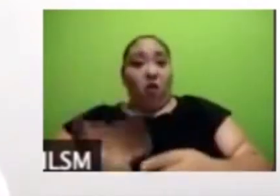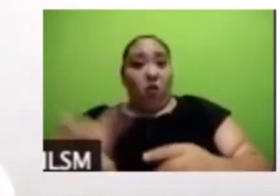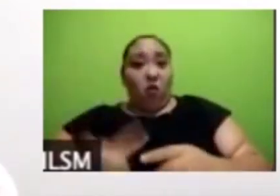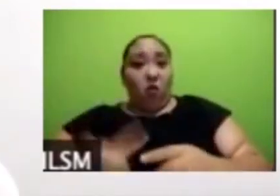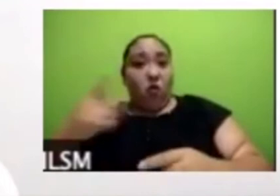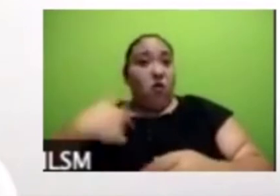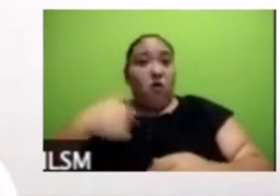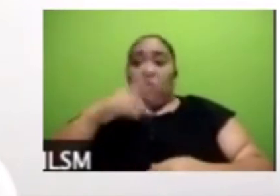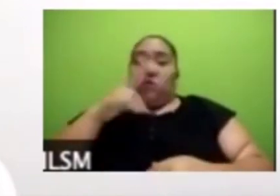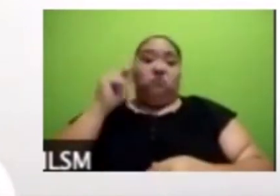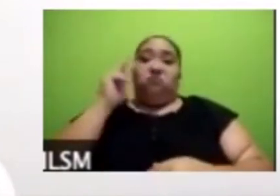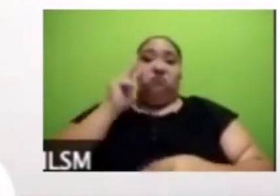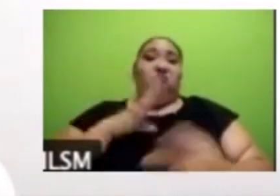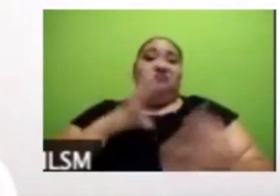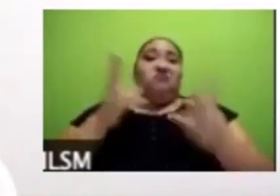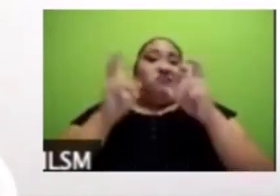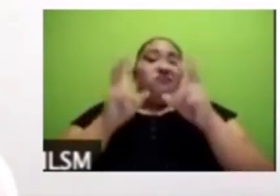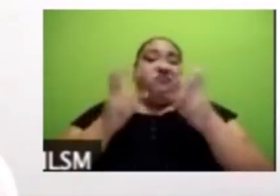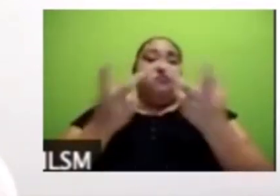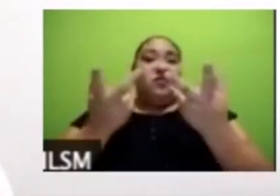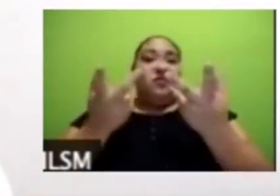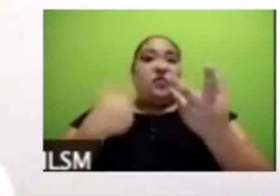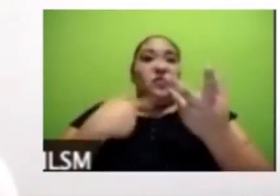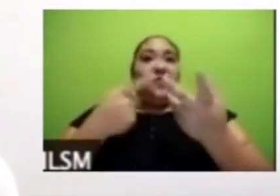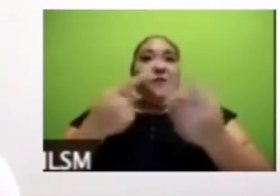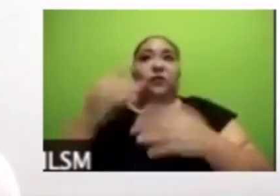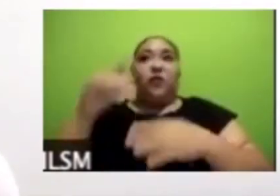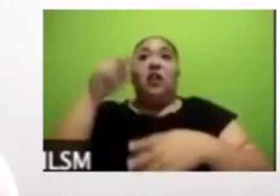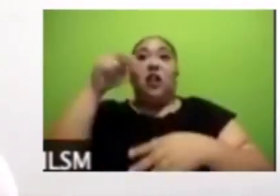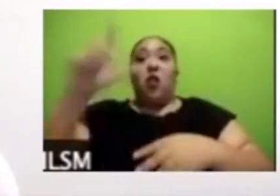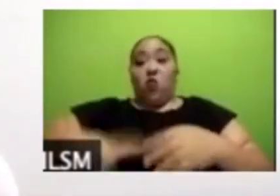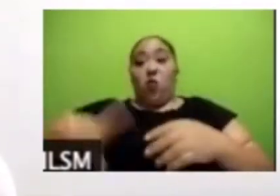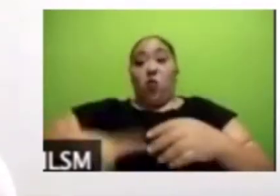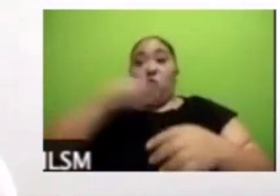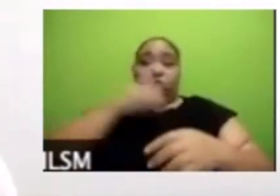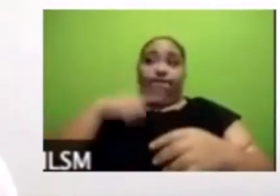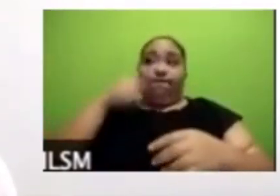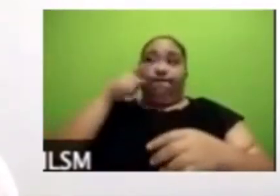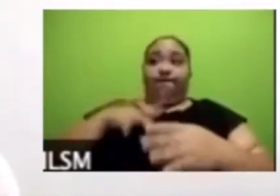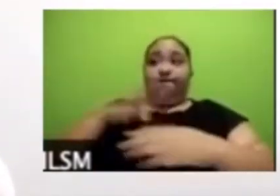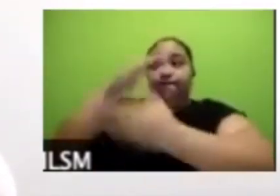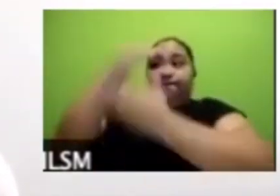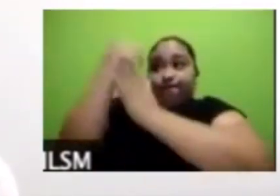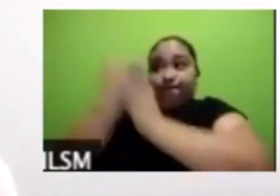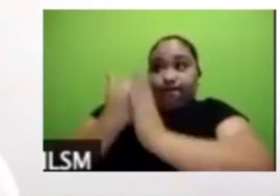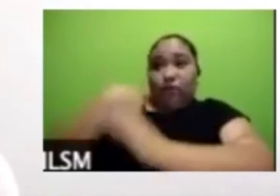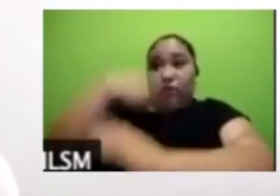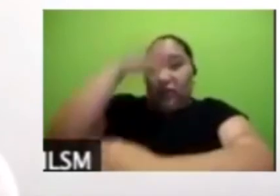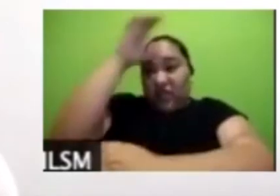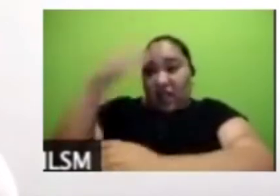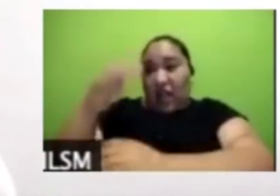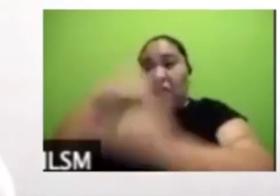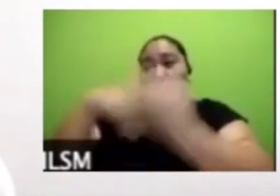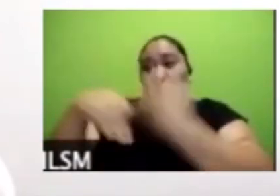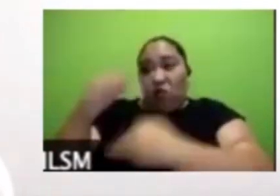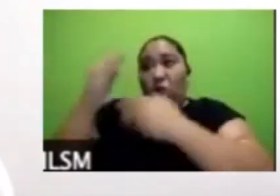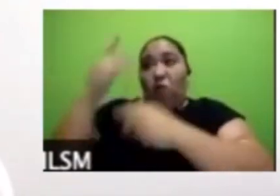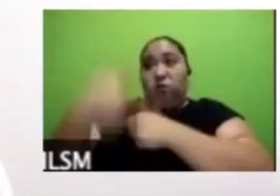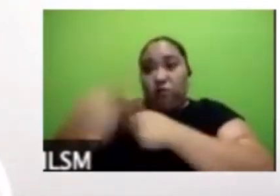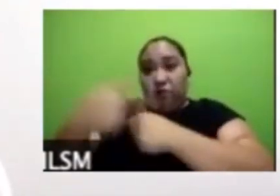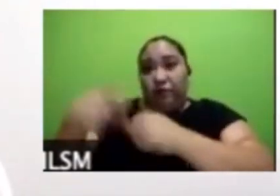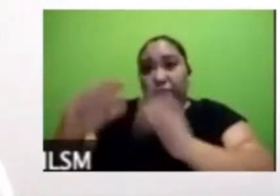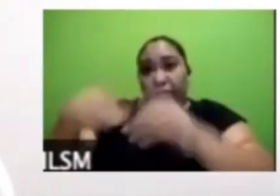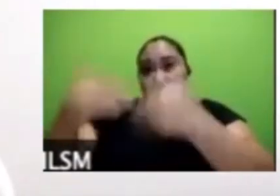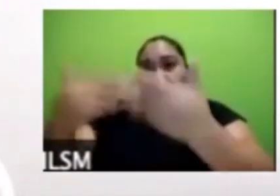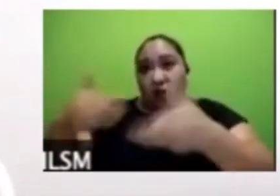de reducir la violencia y corregir la inseguridad, se había abierto un foco rojo en salud. Entonces esto es importante